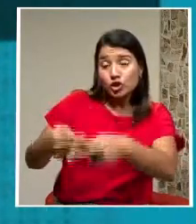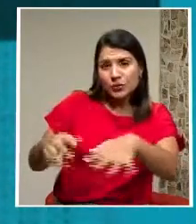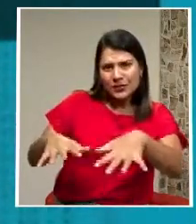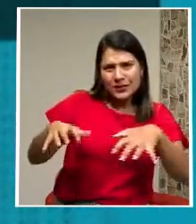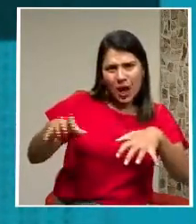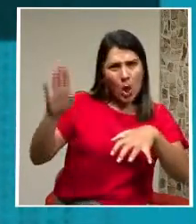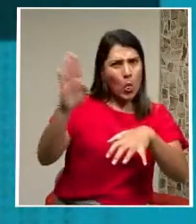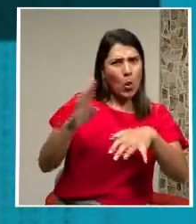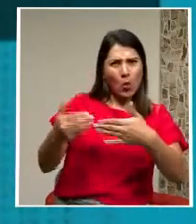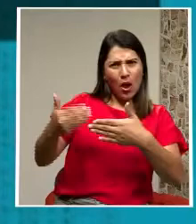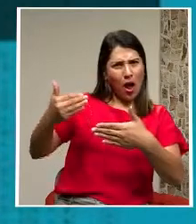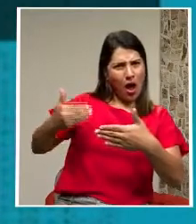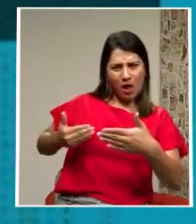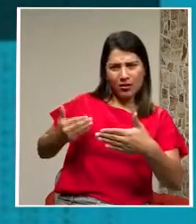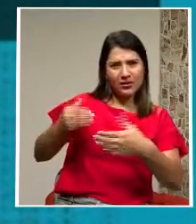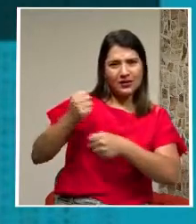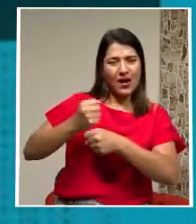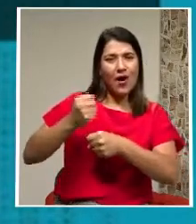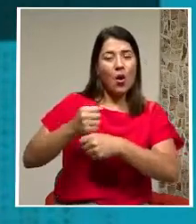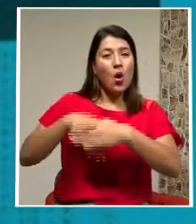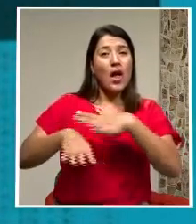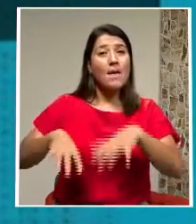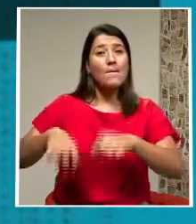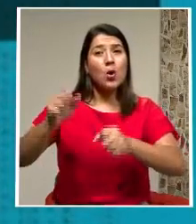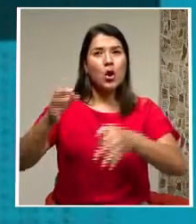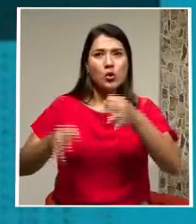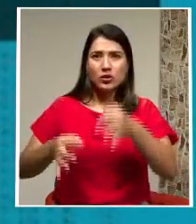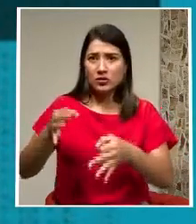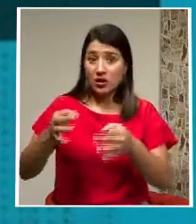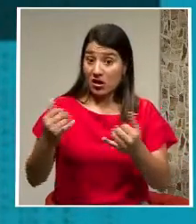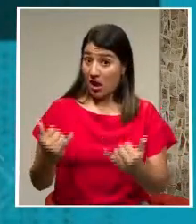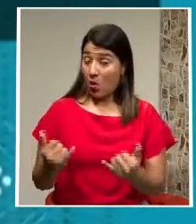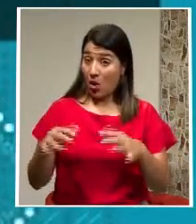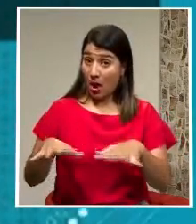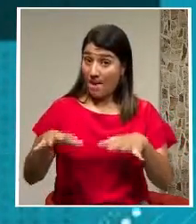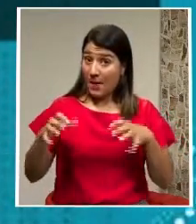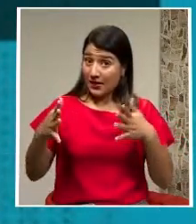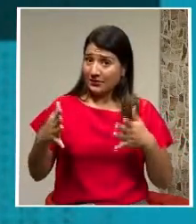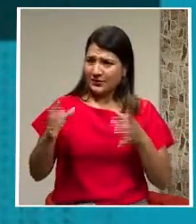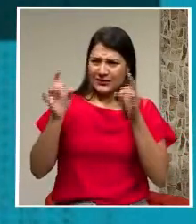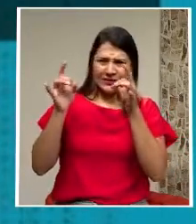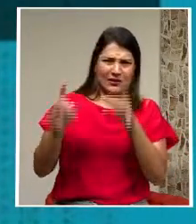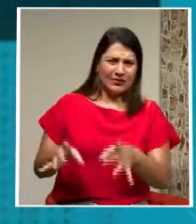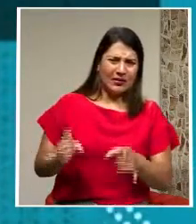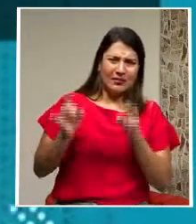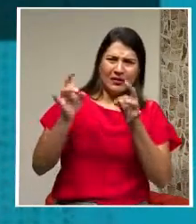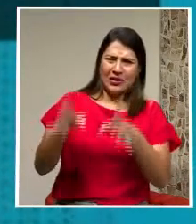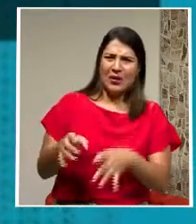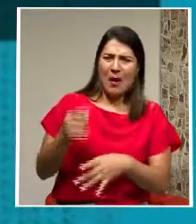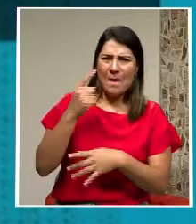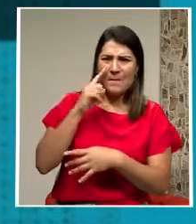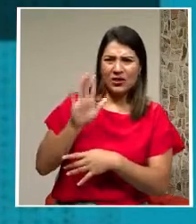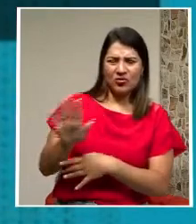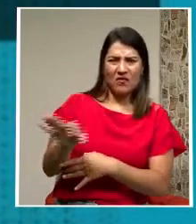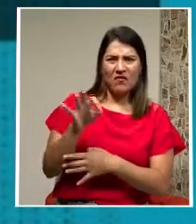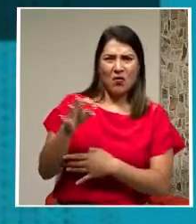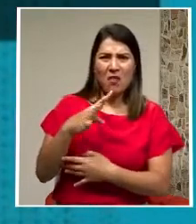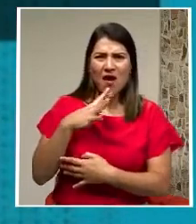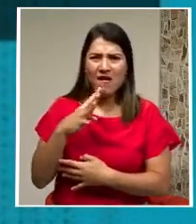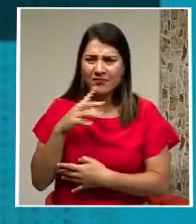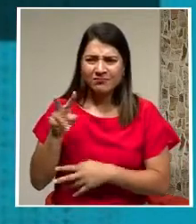y hoy la tenemos de magistrada y a veces es terrible, terrible ver sus intervenciones donde se nota un amplio